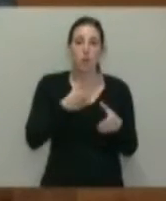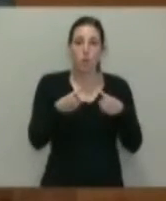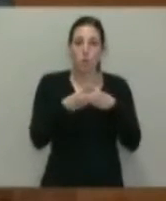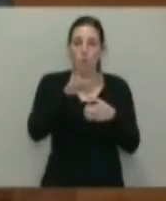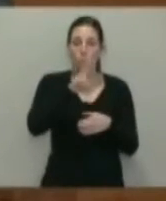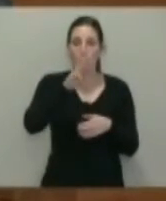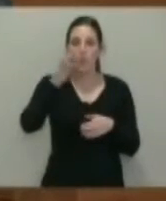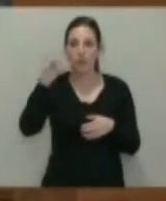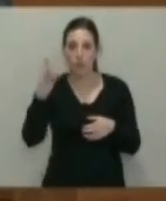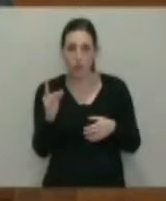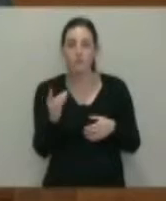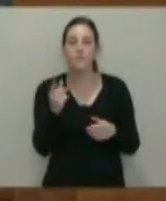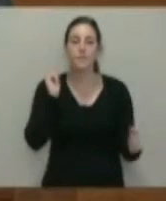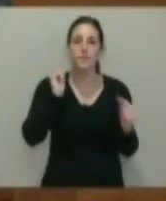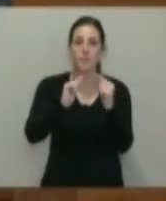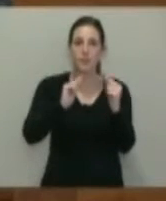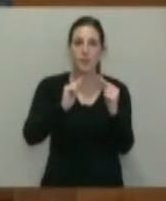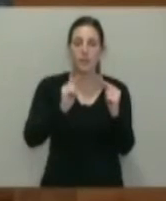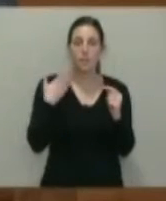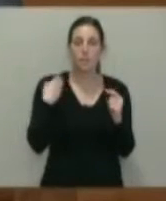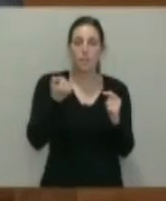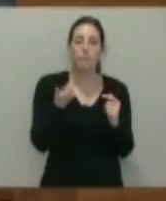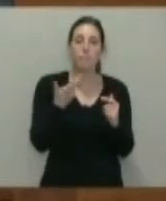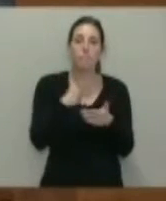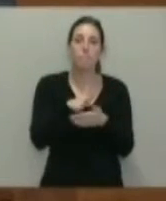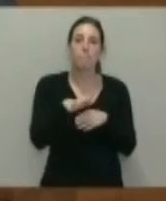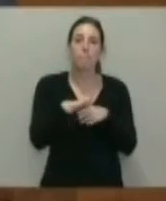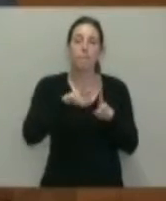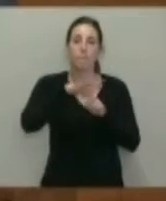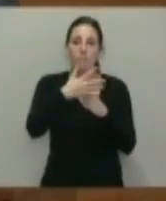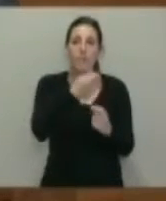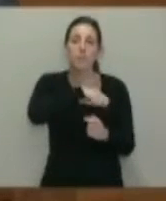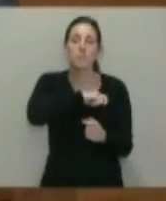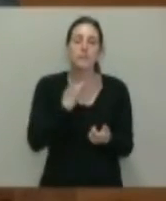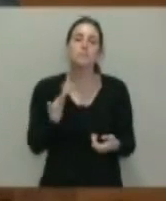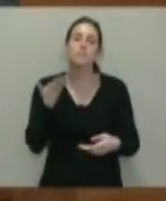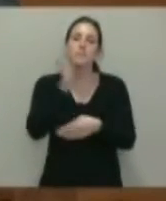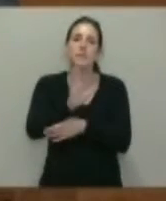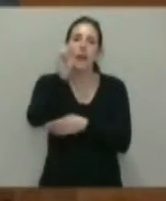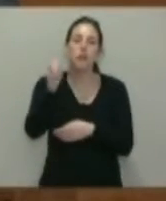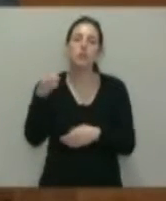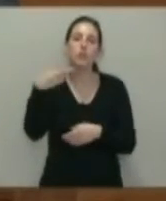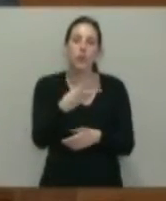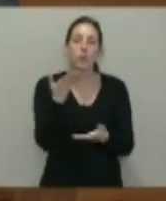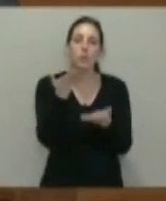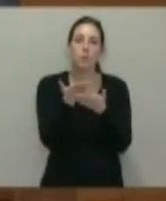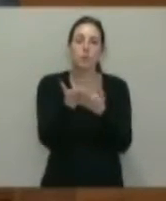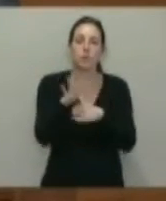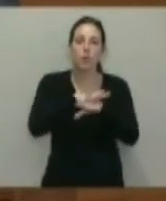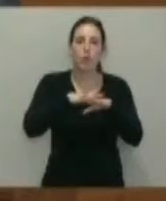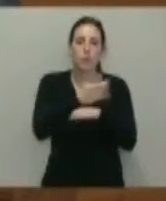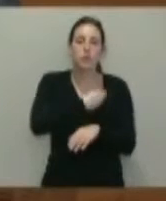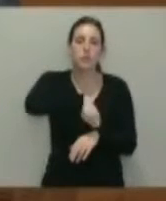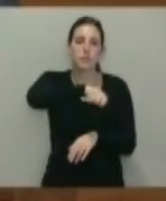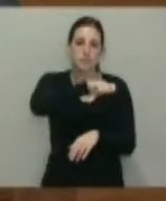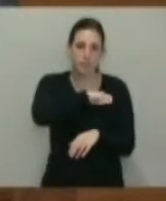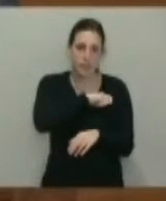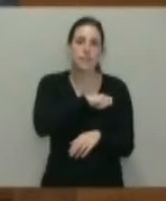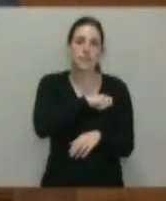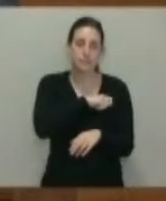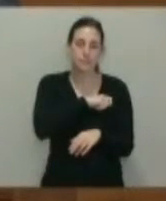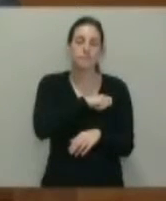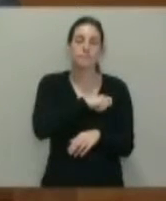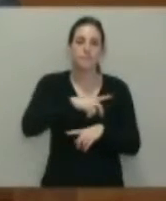UPyD, en el reciente debate sobre el estado de la noción, presentamos precisamente una resolución con el propósito de que el Gobierno de España abordase de manera